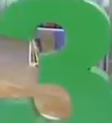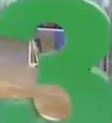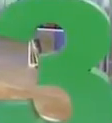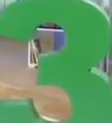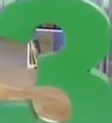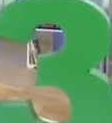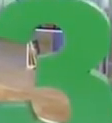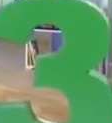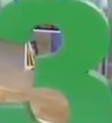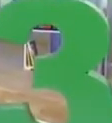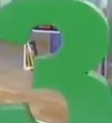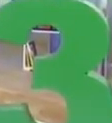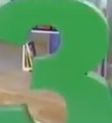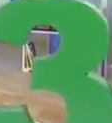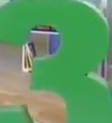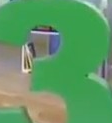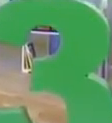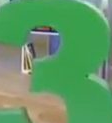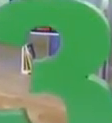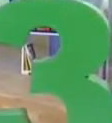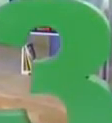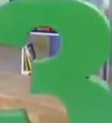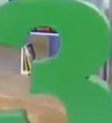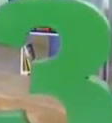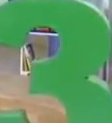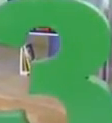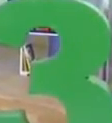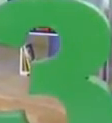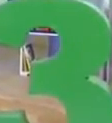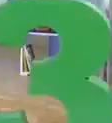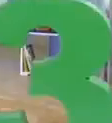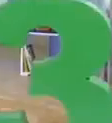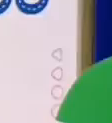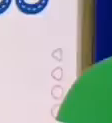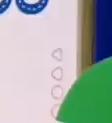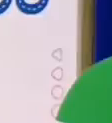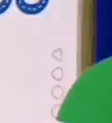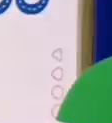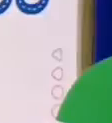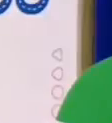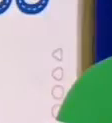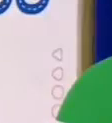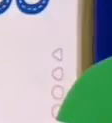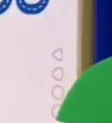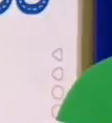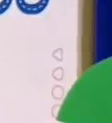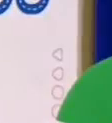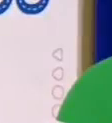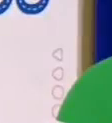¡Bienvenidas y bienvenidos de vuelta a Aprendo en Casa! Profesora Julia, ¿está ahí?